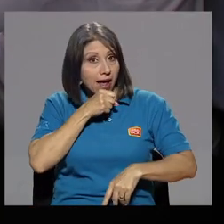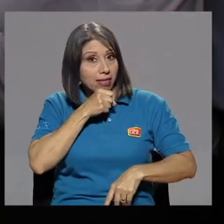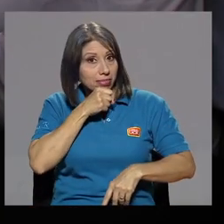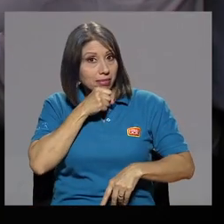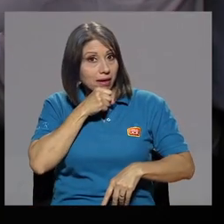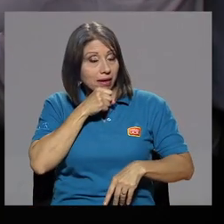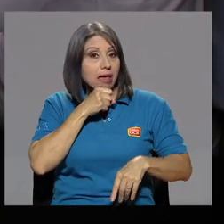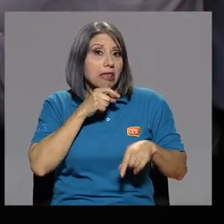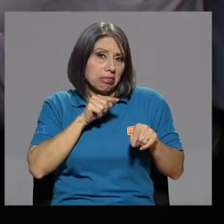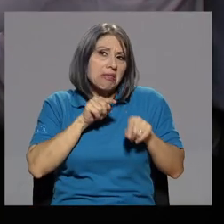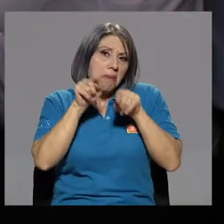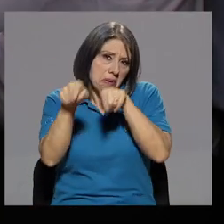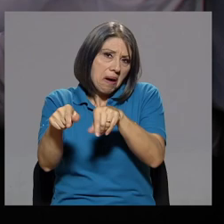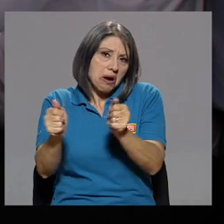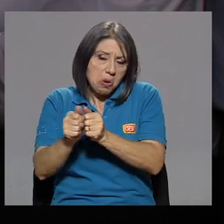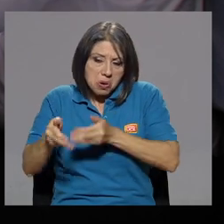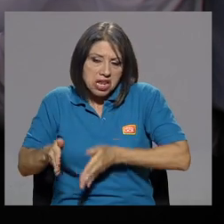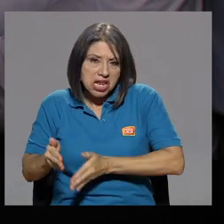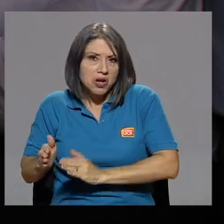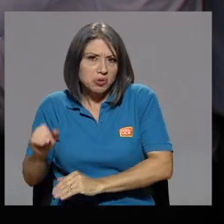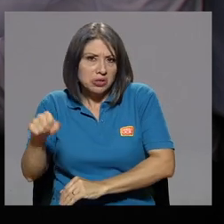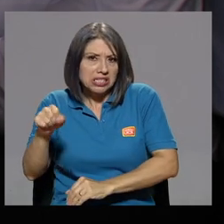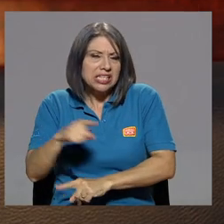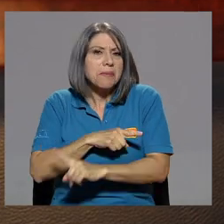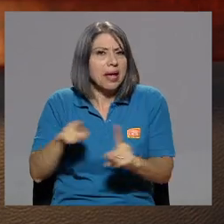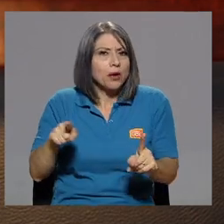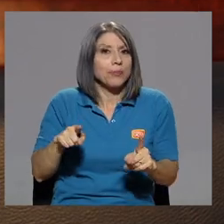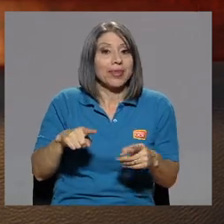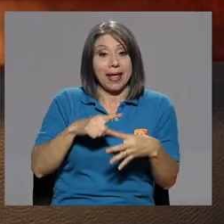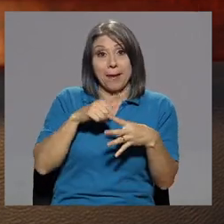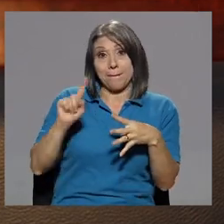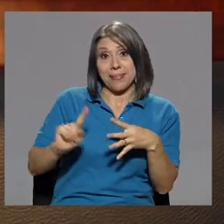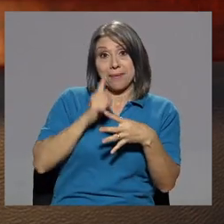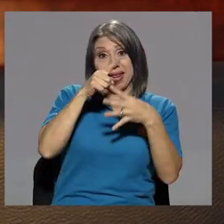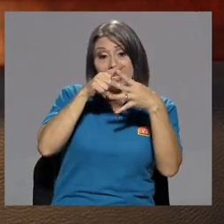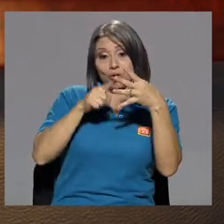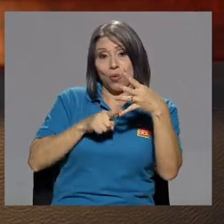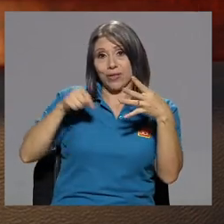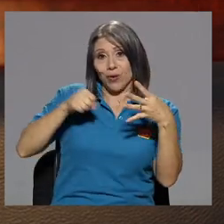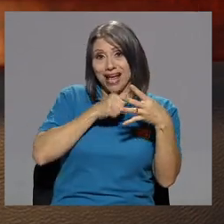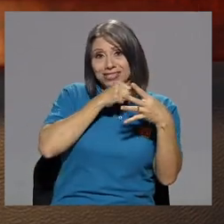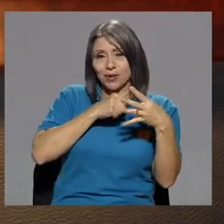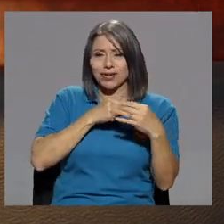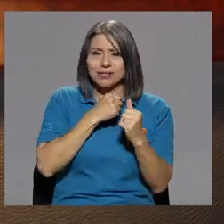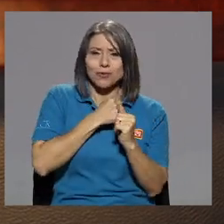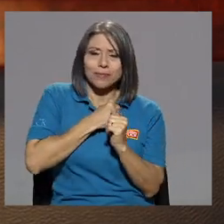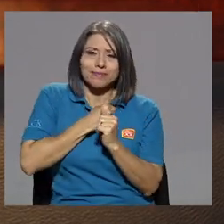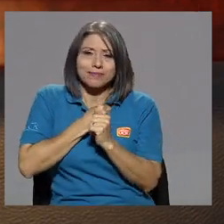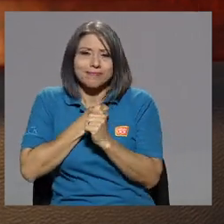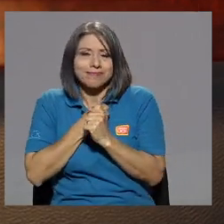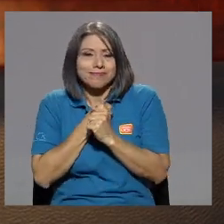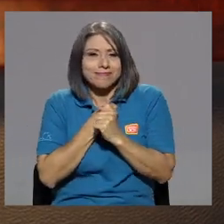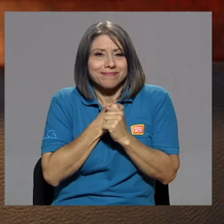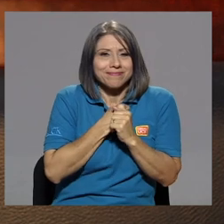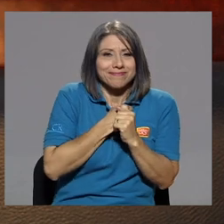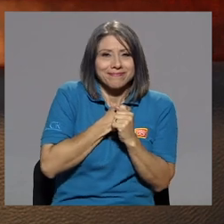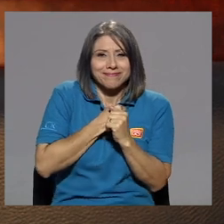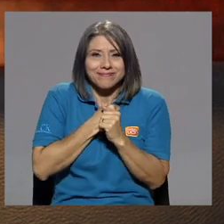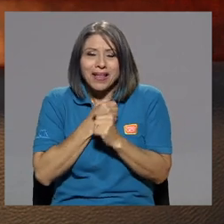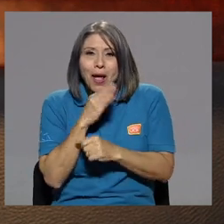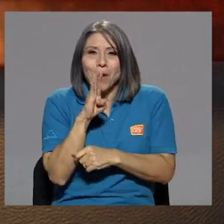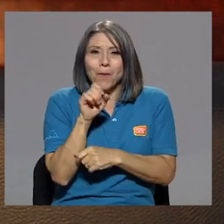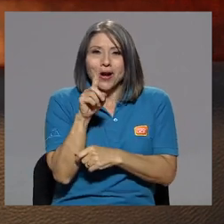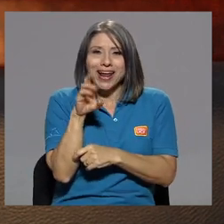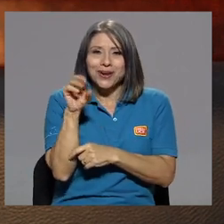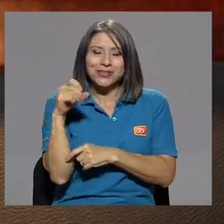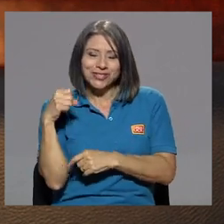Van hijos y todo eso, pero entonces yo tengo... Las primeras cuatro canciones son boleros para comenzarlos